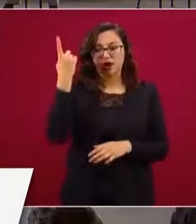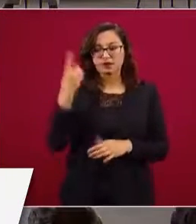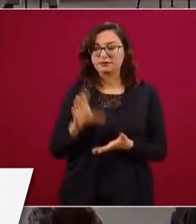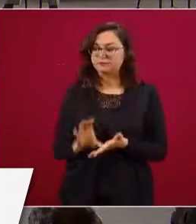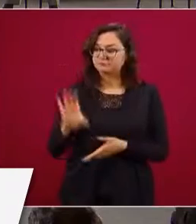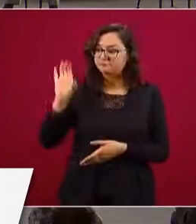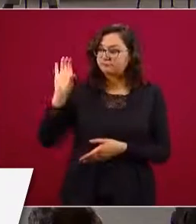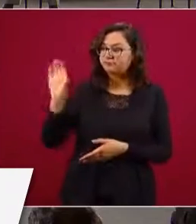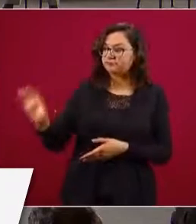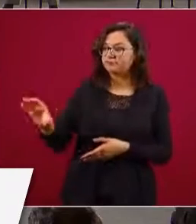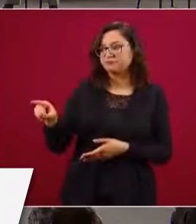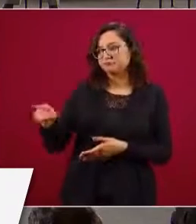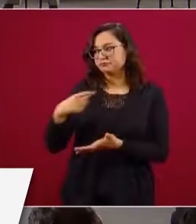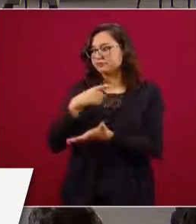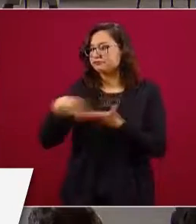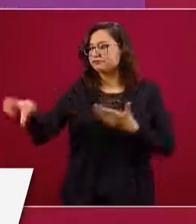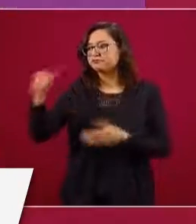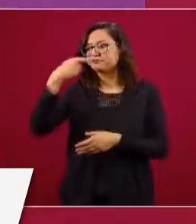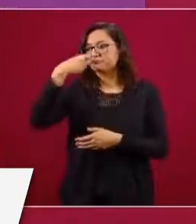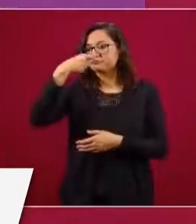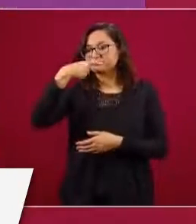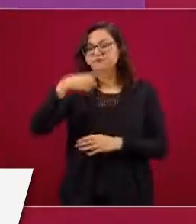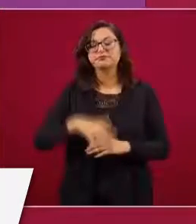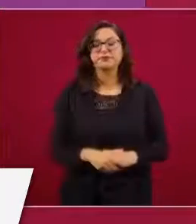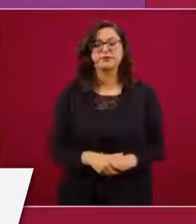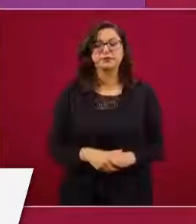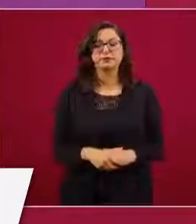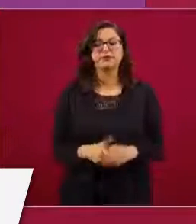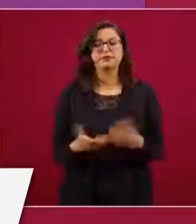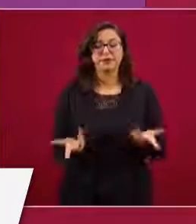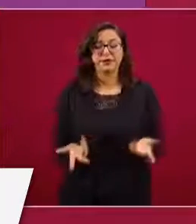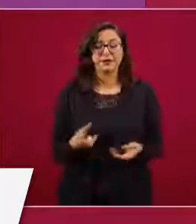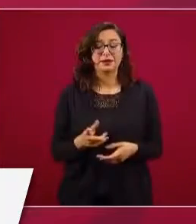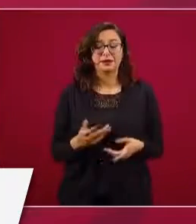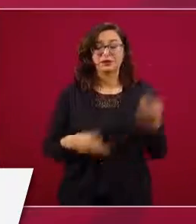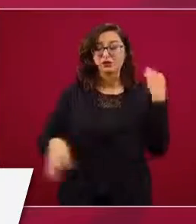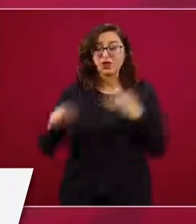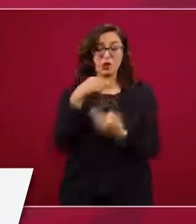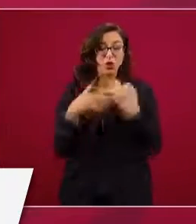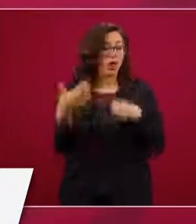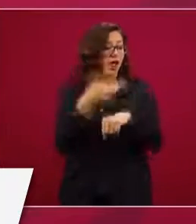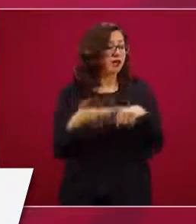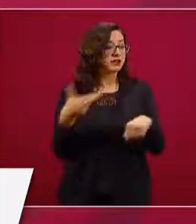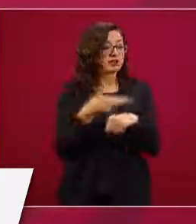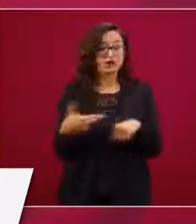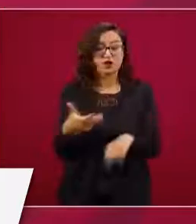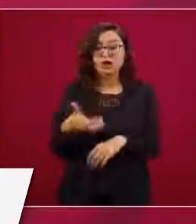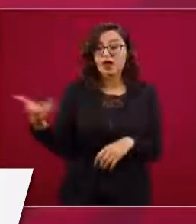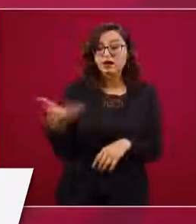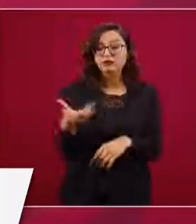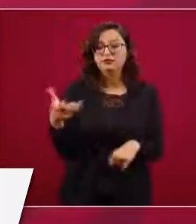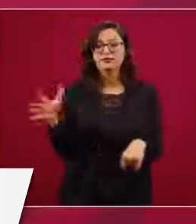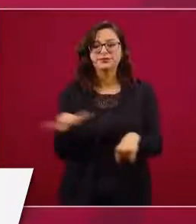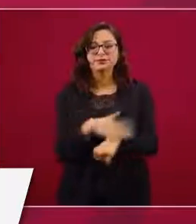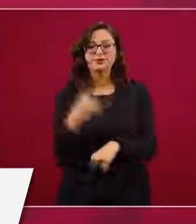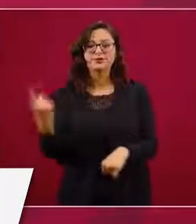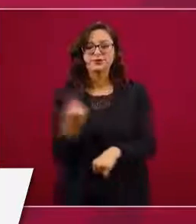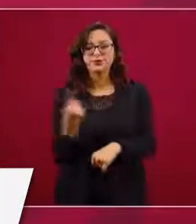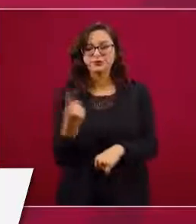bueno, decir que todo esto se hace porque hay una voluntad evidente de romper con